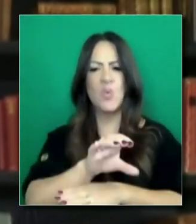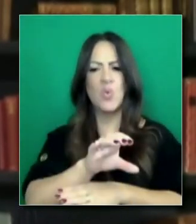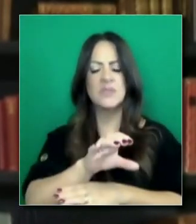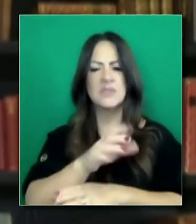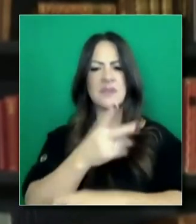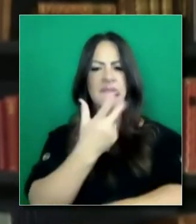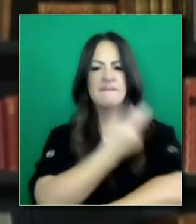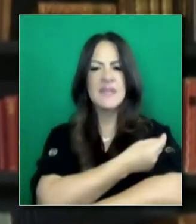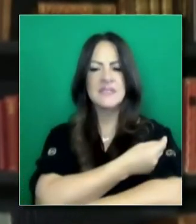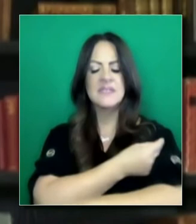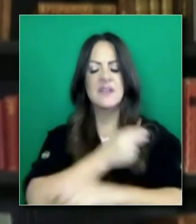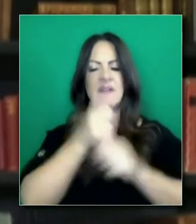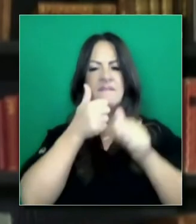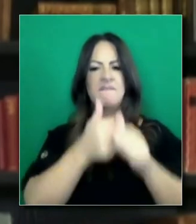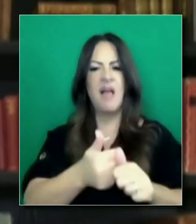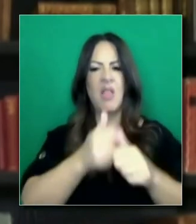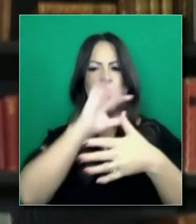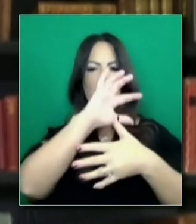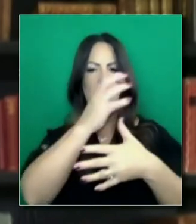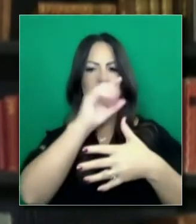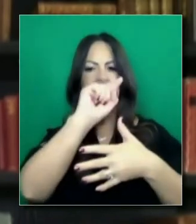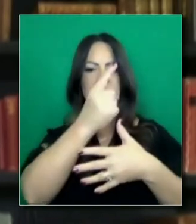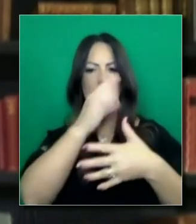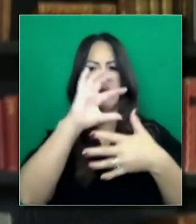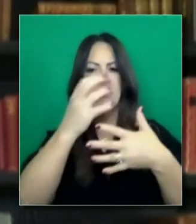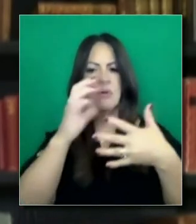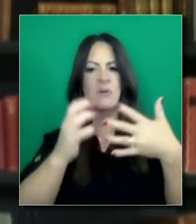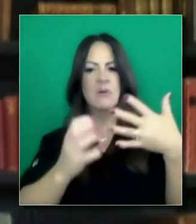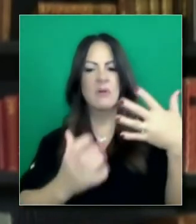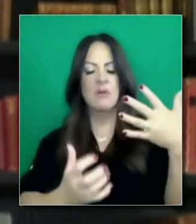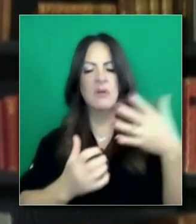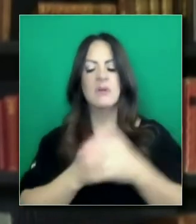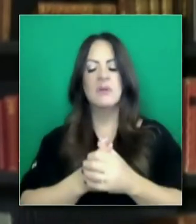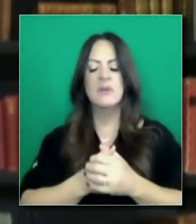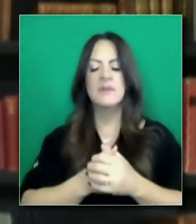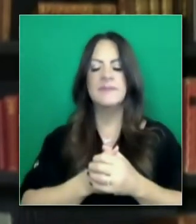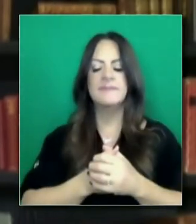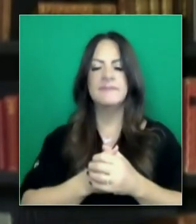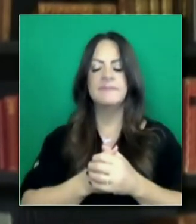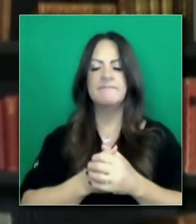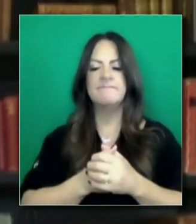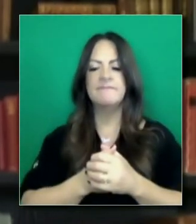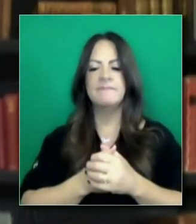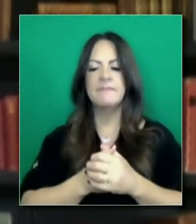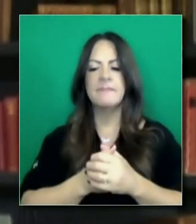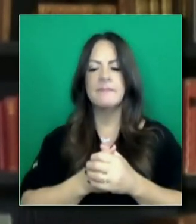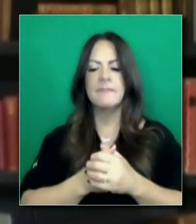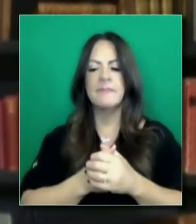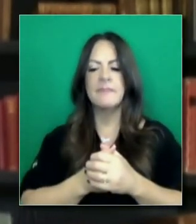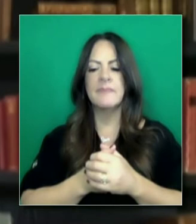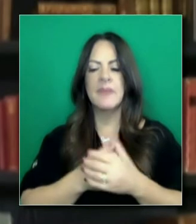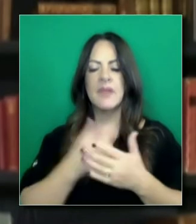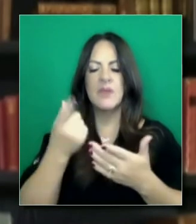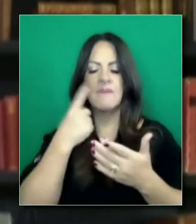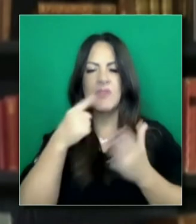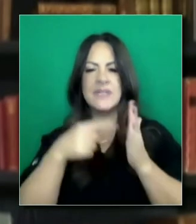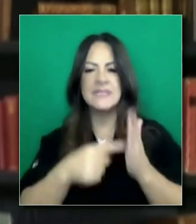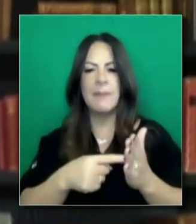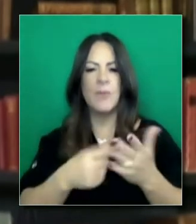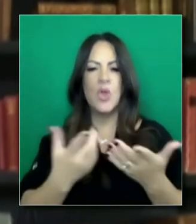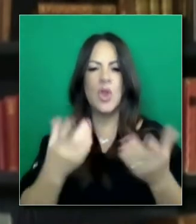medida que el Estado se mueve a hacer cumplir esta hierarquía en las